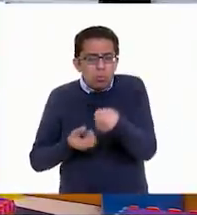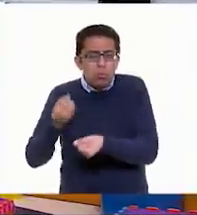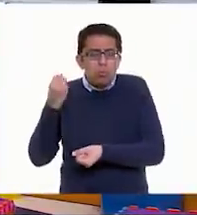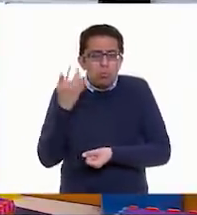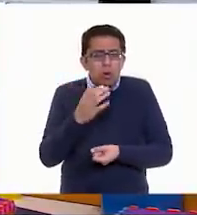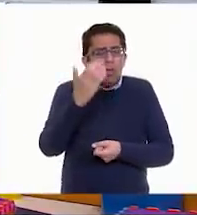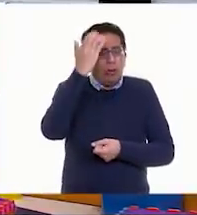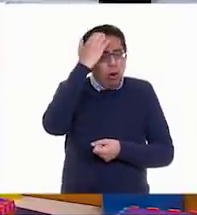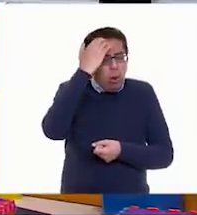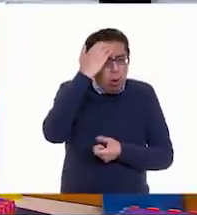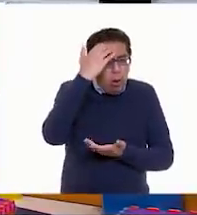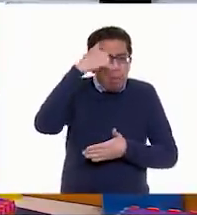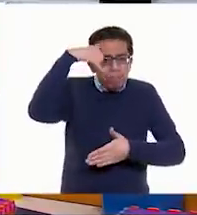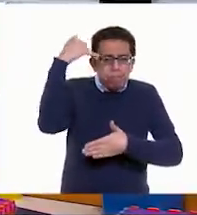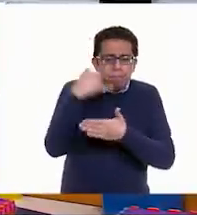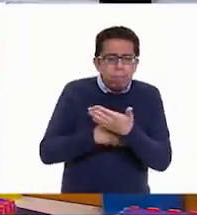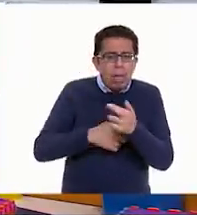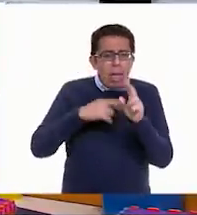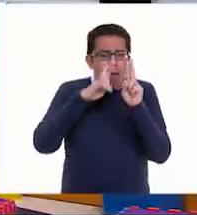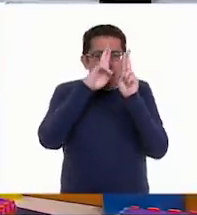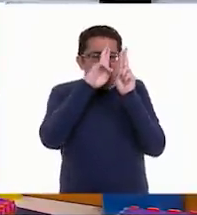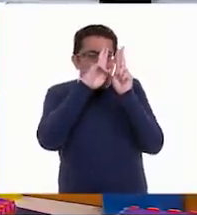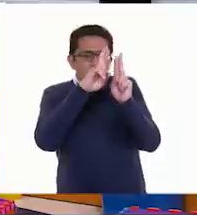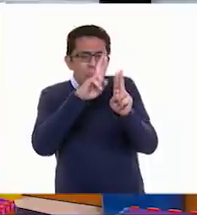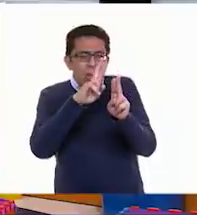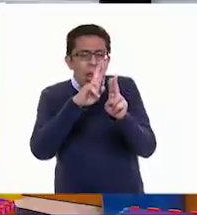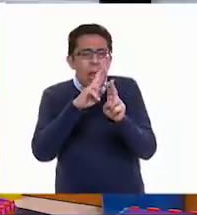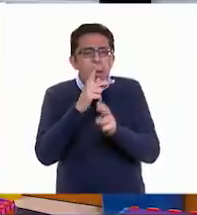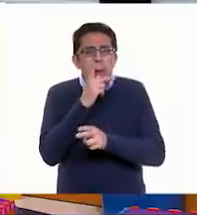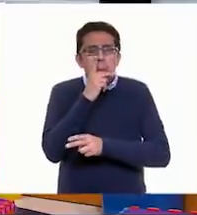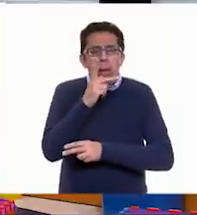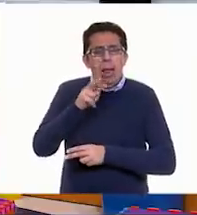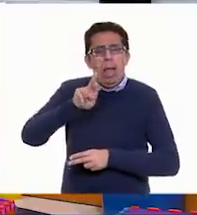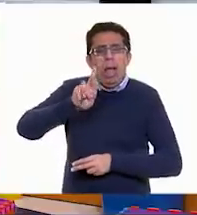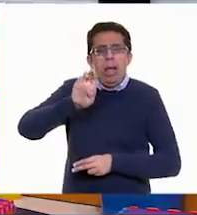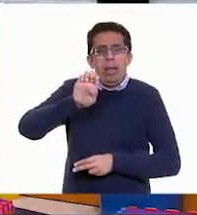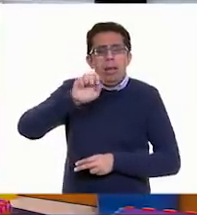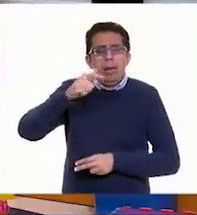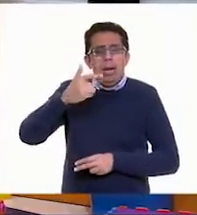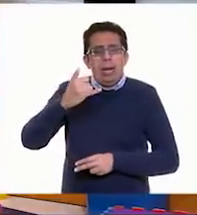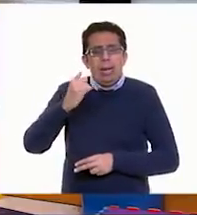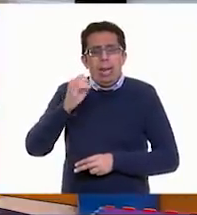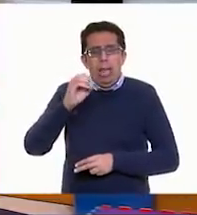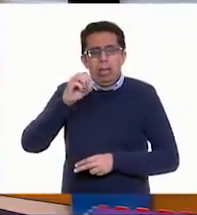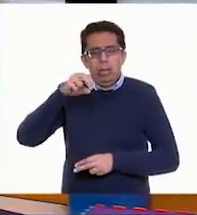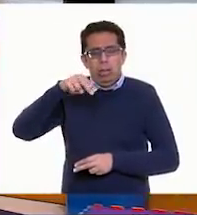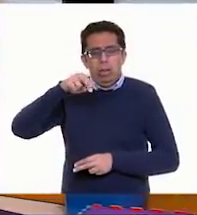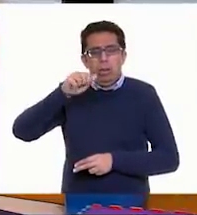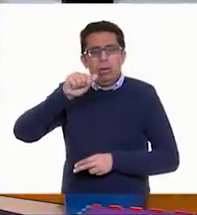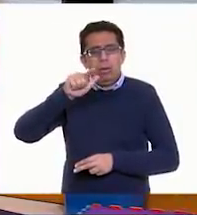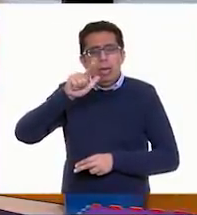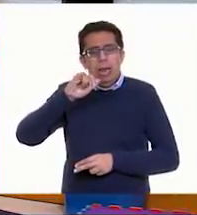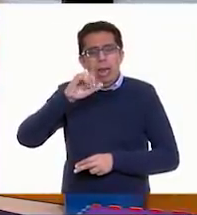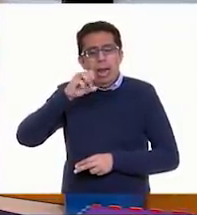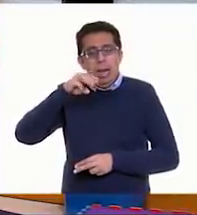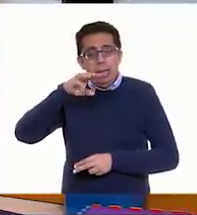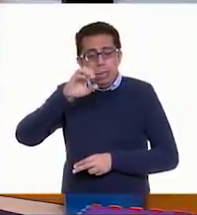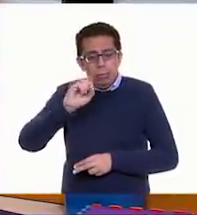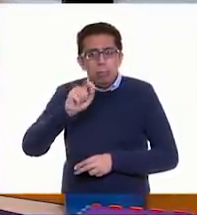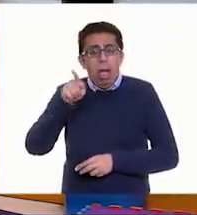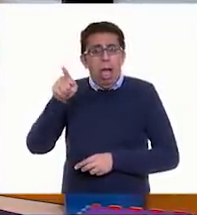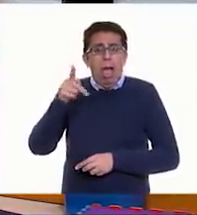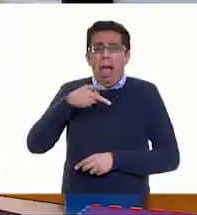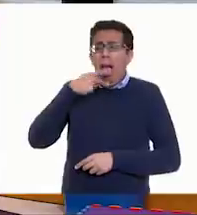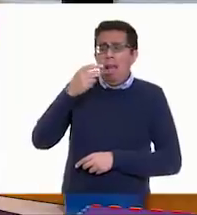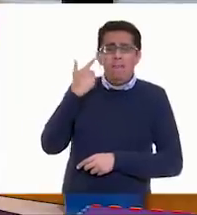Conociendo, respetando como los regionalismos, a lo mejor ustedes dicen, ay no, habla bien feo. No, no, no, no. Son las formas que